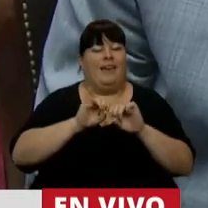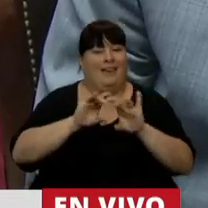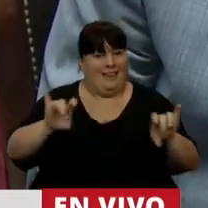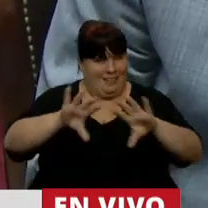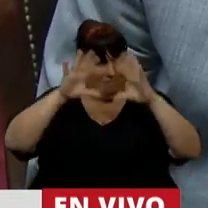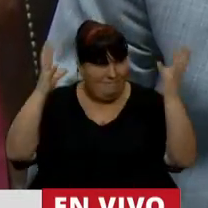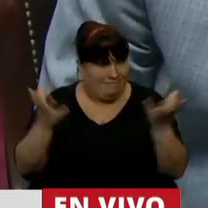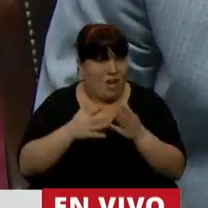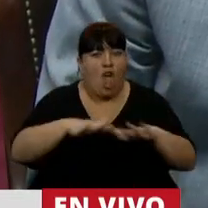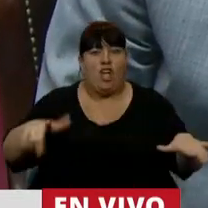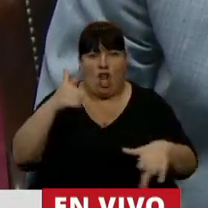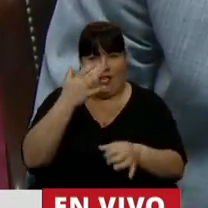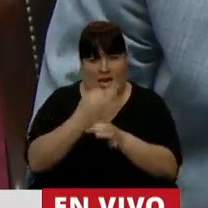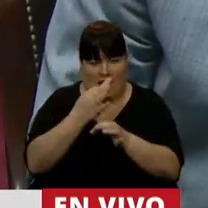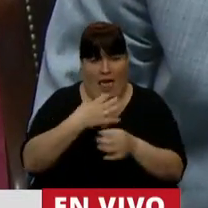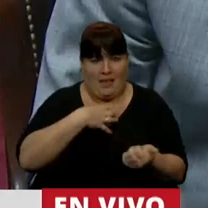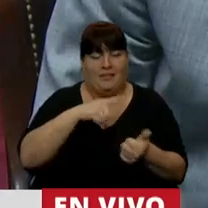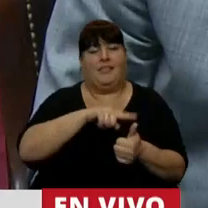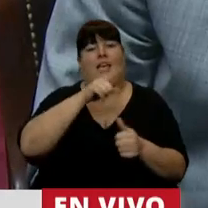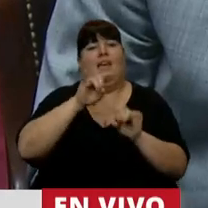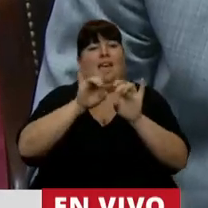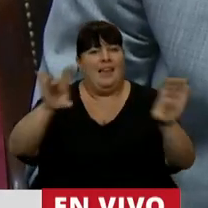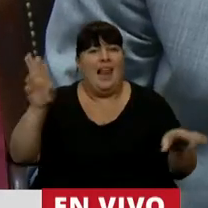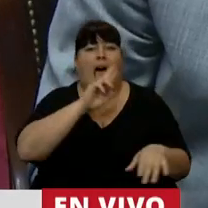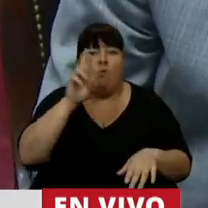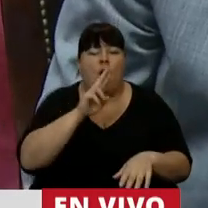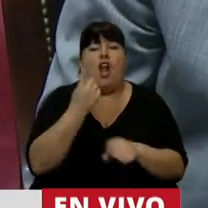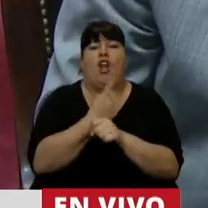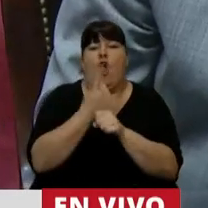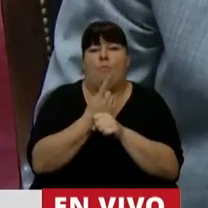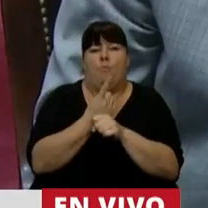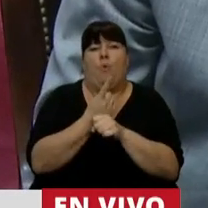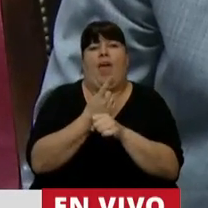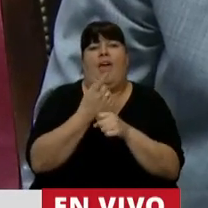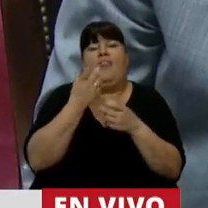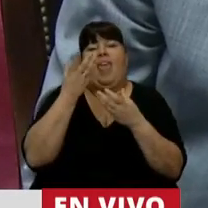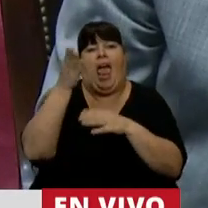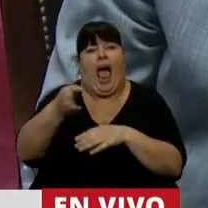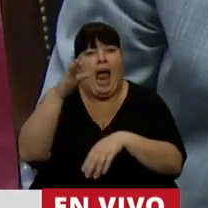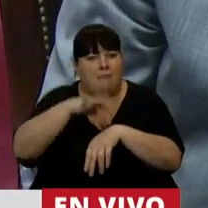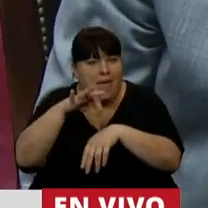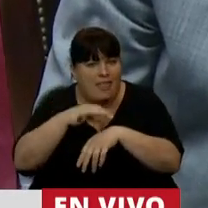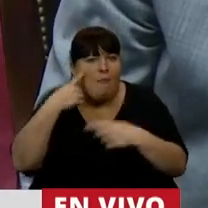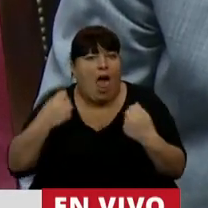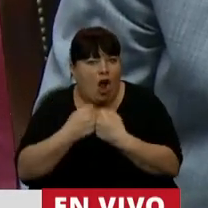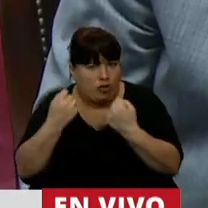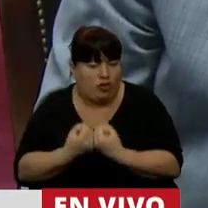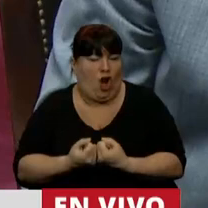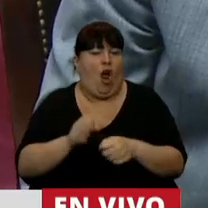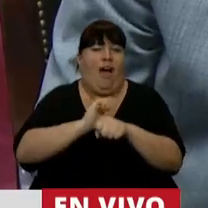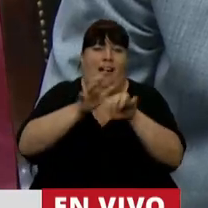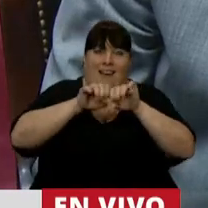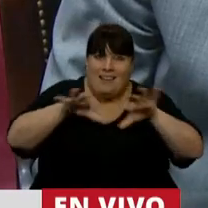que dejó a niños sin clases. Una pandemia que dejó a mujeres sin poder asistir a sus controles médicos. Una